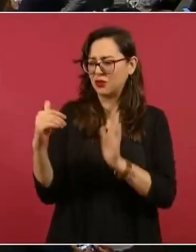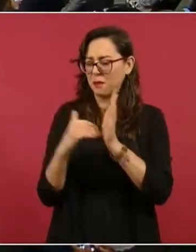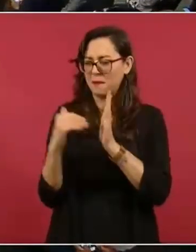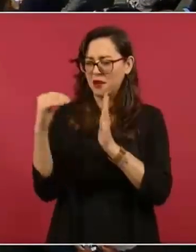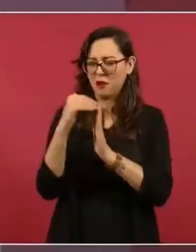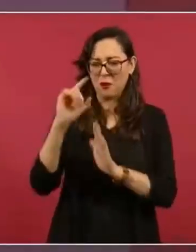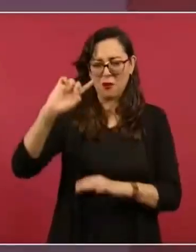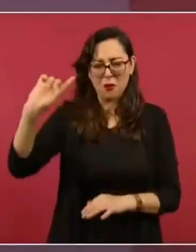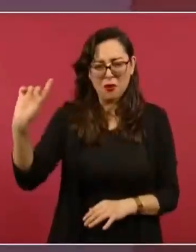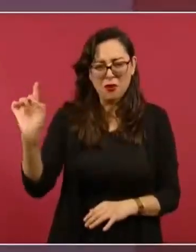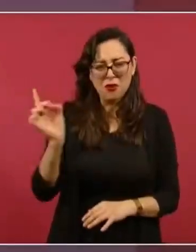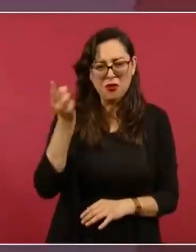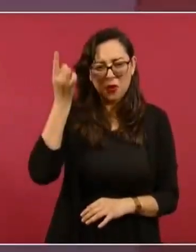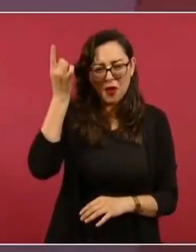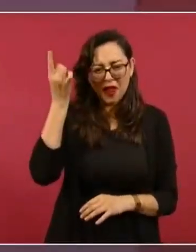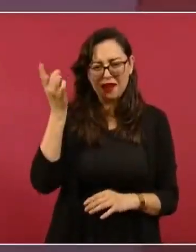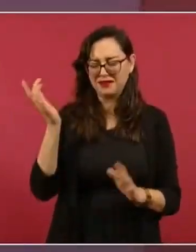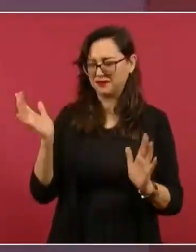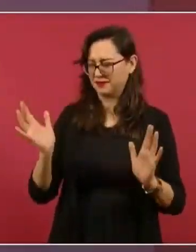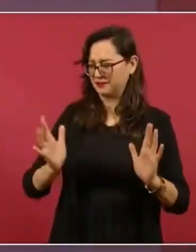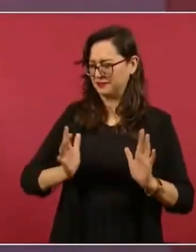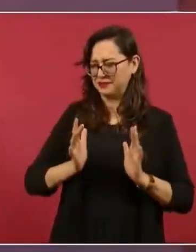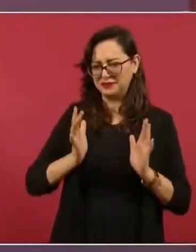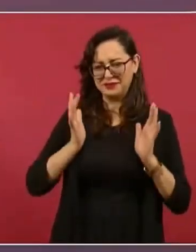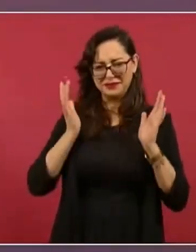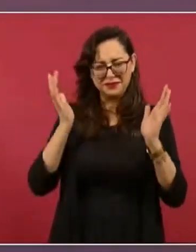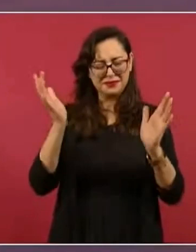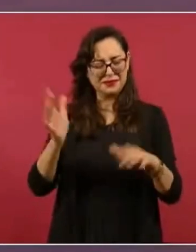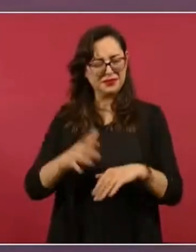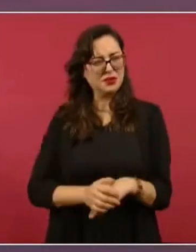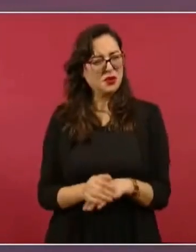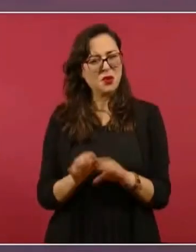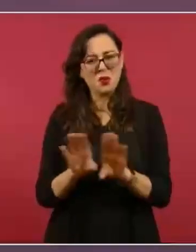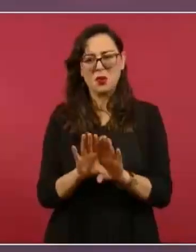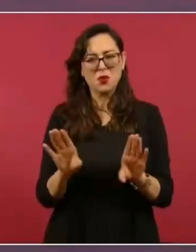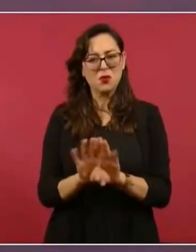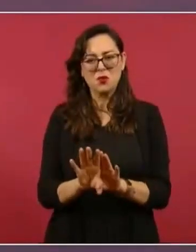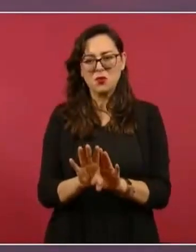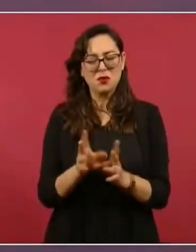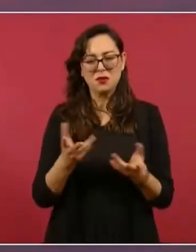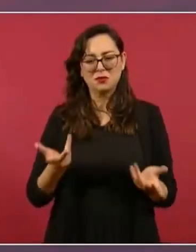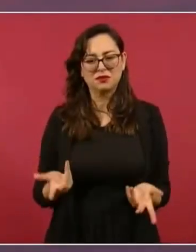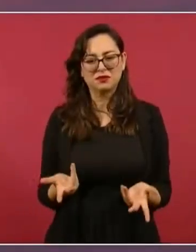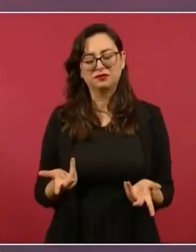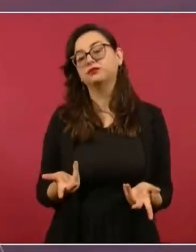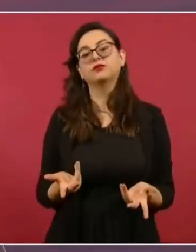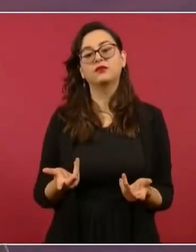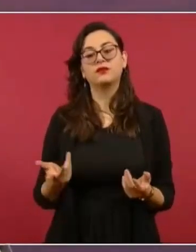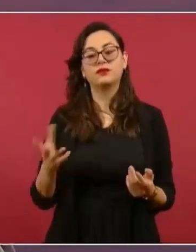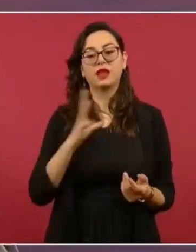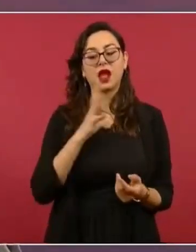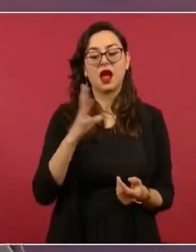estaba yo leyendo también que hay un hotel